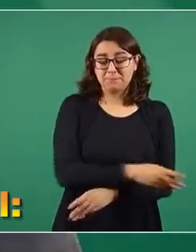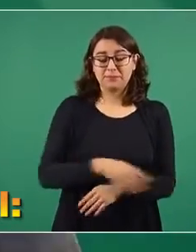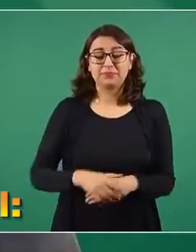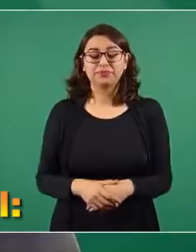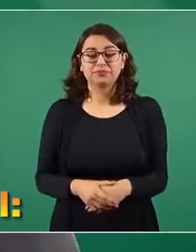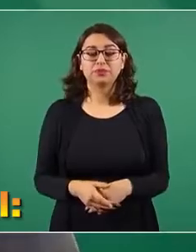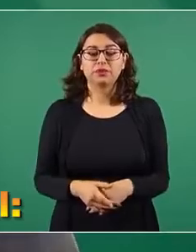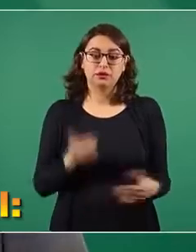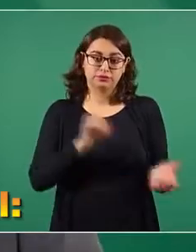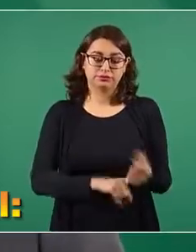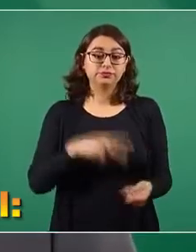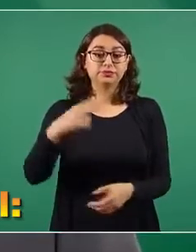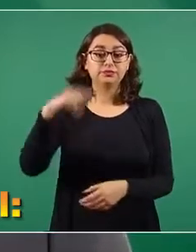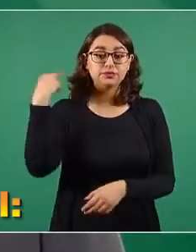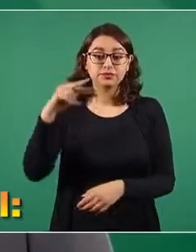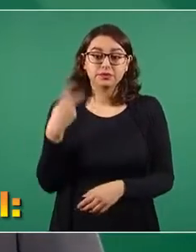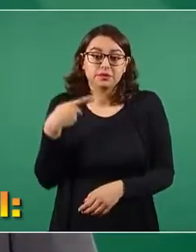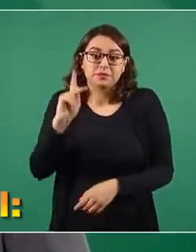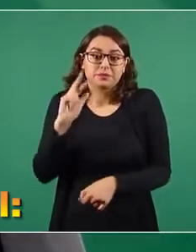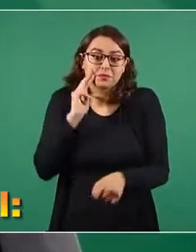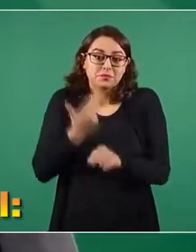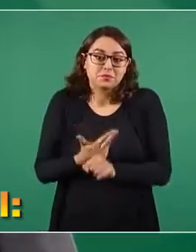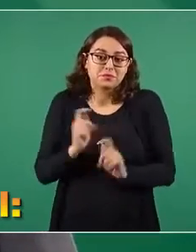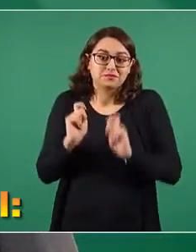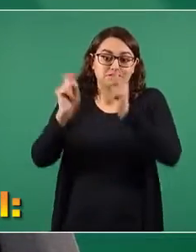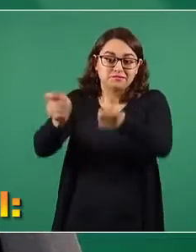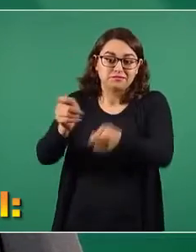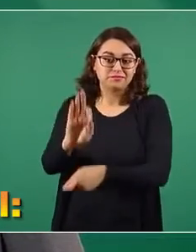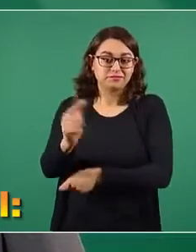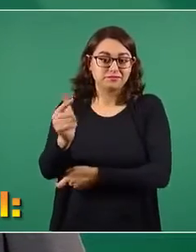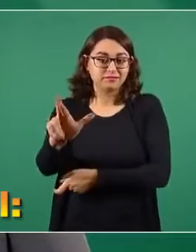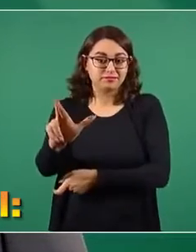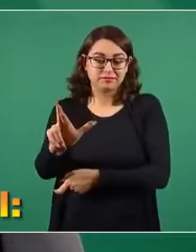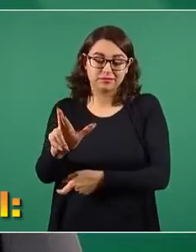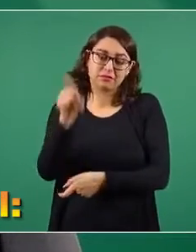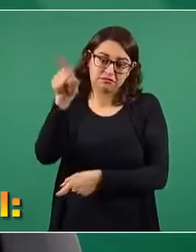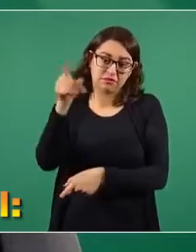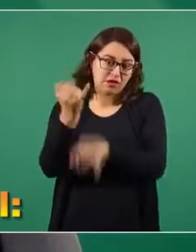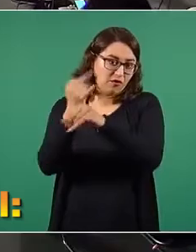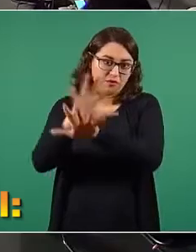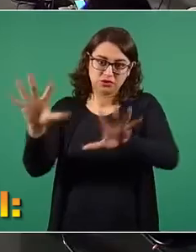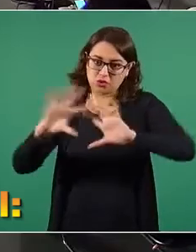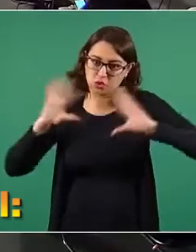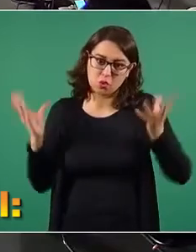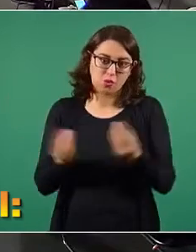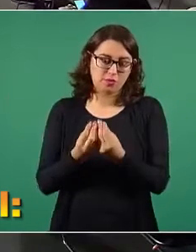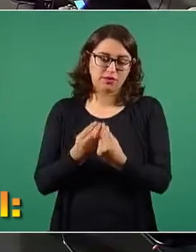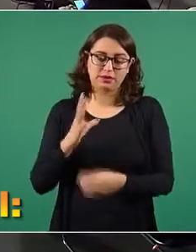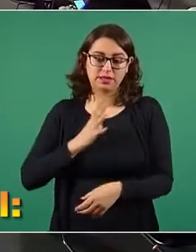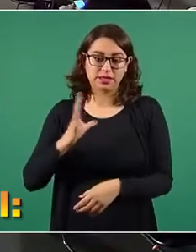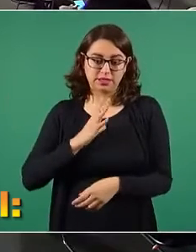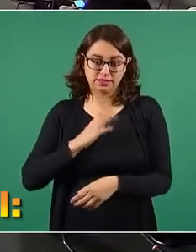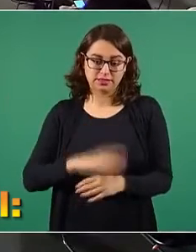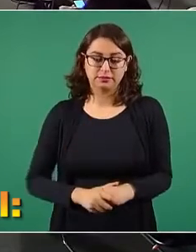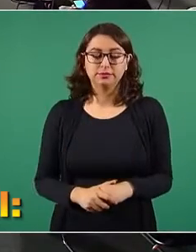construidas compromete recursos veracruzanos por 25 años. Sin embargo, señaló que a pesar de que aún no hay